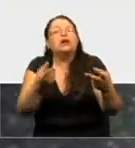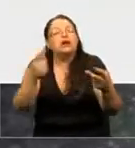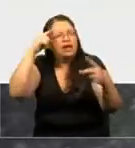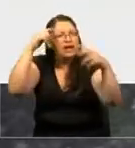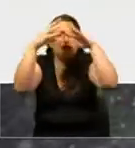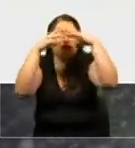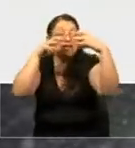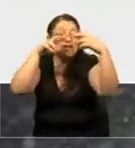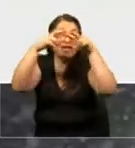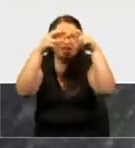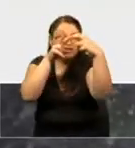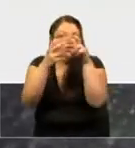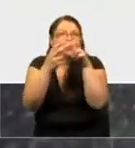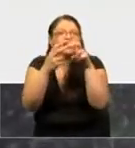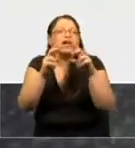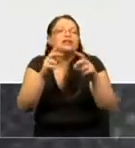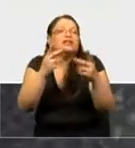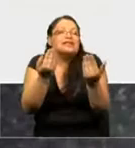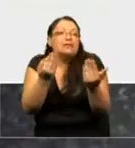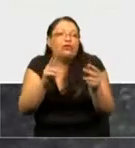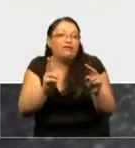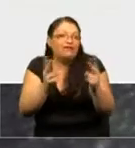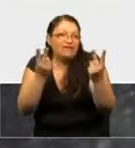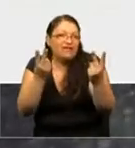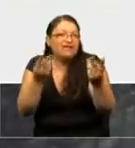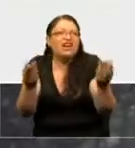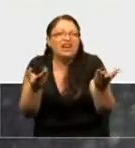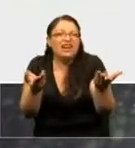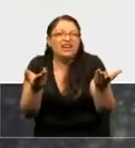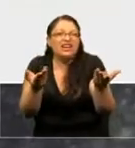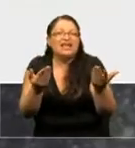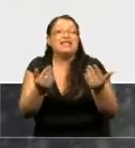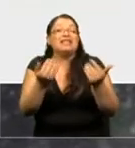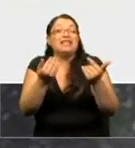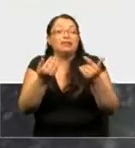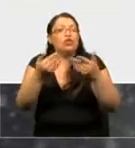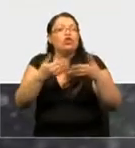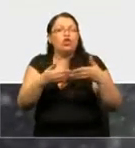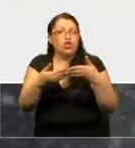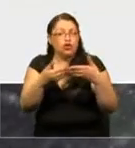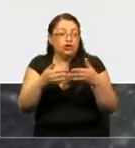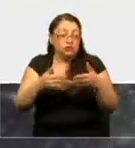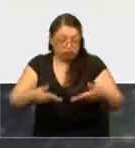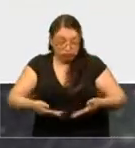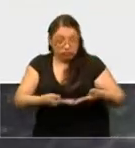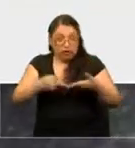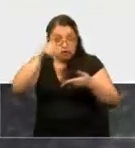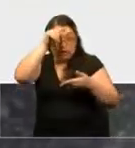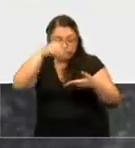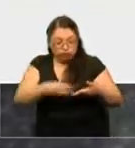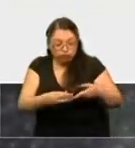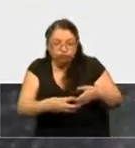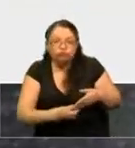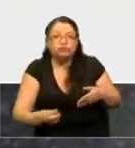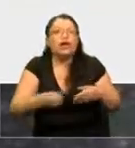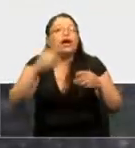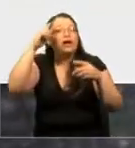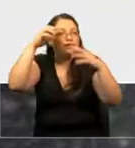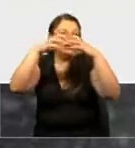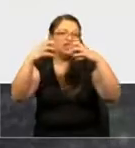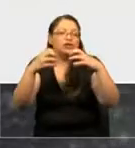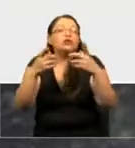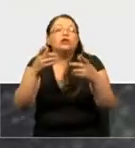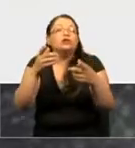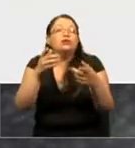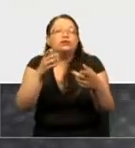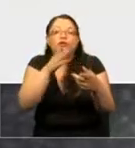para poder tenerlas vivas y poder trabajar con ellas, las tenemos que sacar desde un embrión, de ratón o de rata. Por lo tanto, no estamos trabajando ni